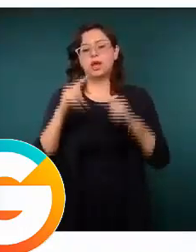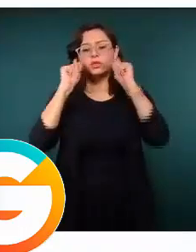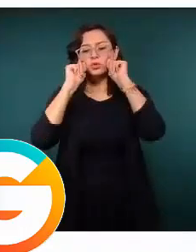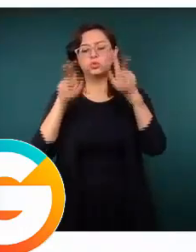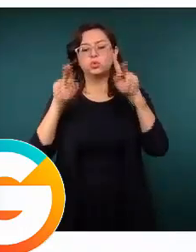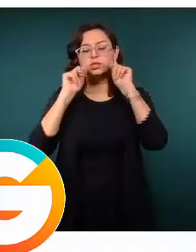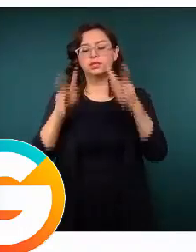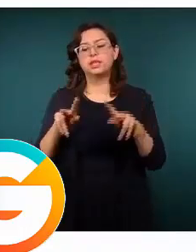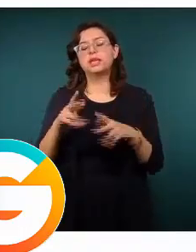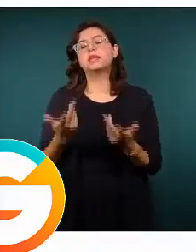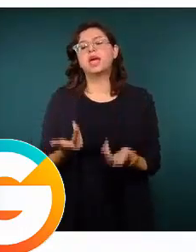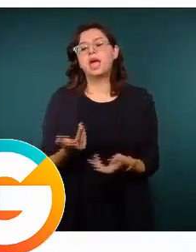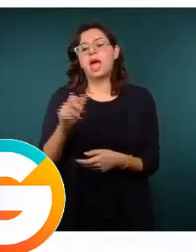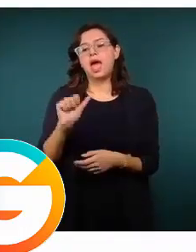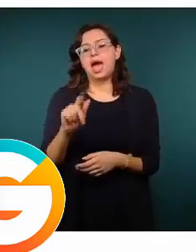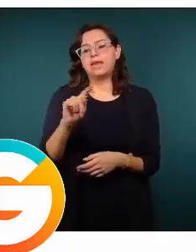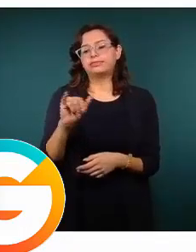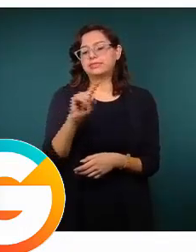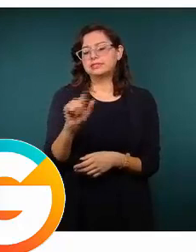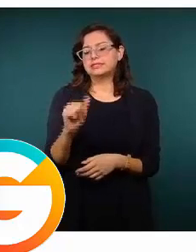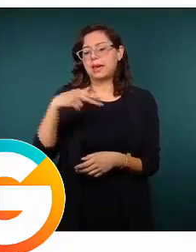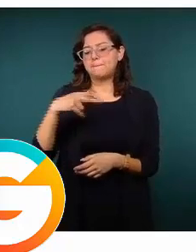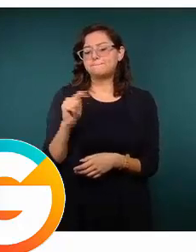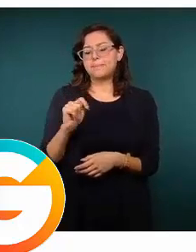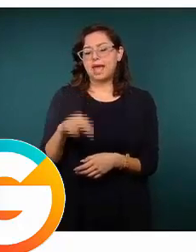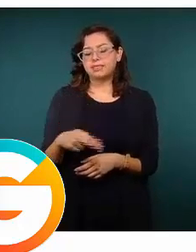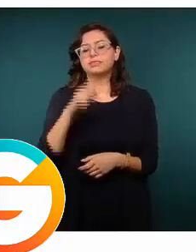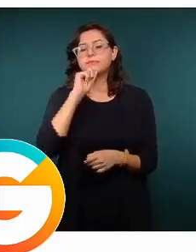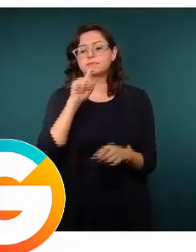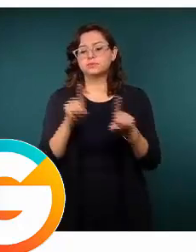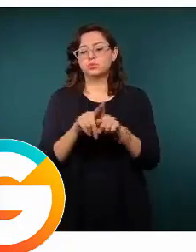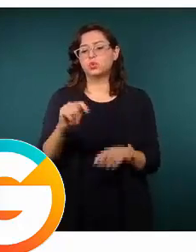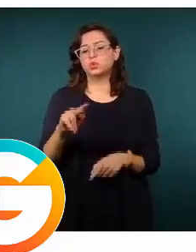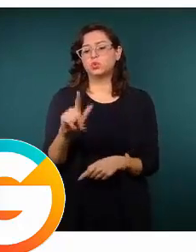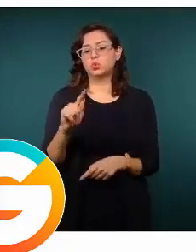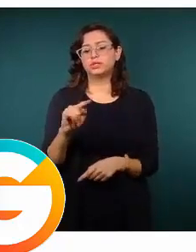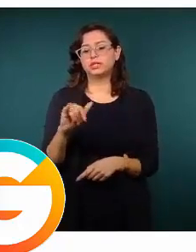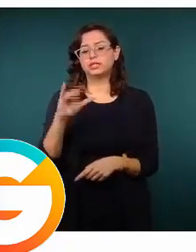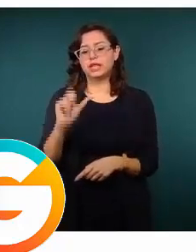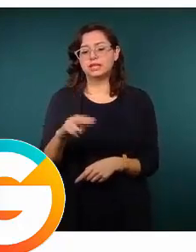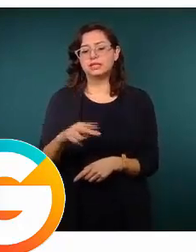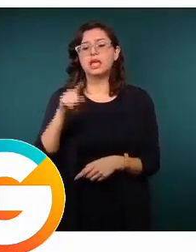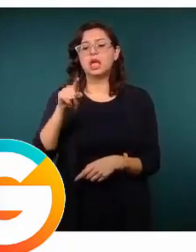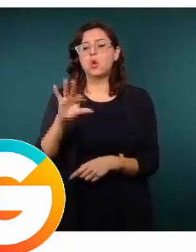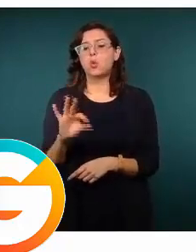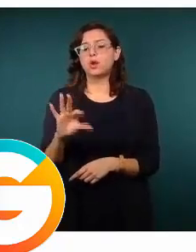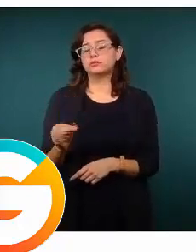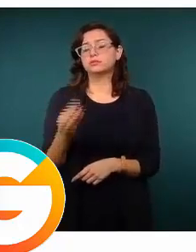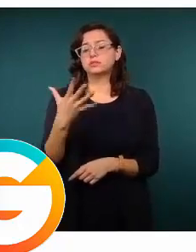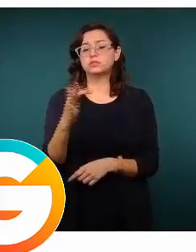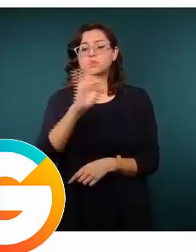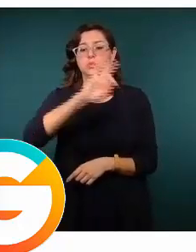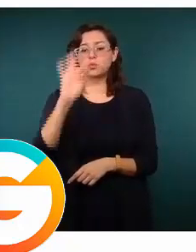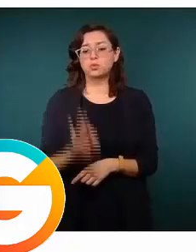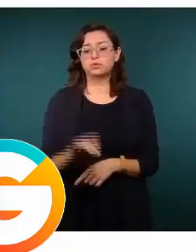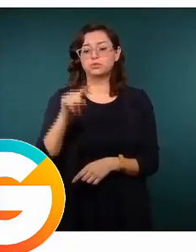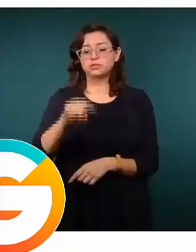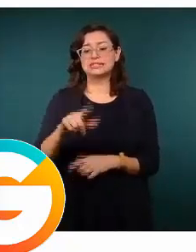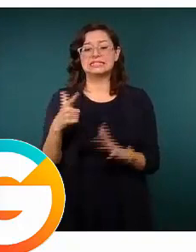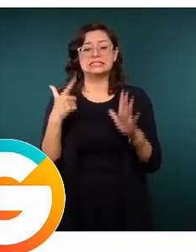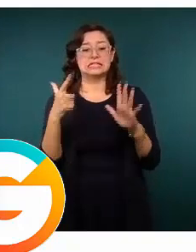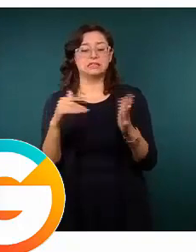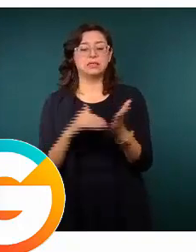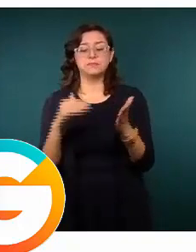Atizapán y Tultitlán, que estos nueve municipios se agrupan al 45 por ciento de la población, más de siete